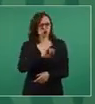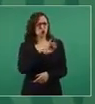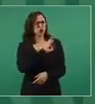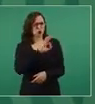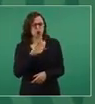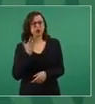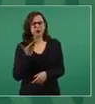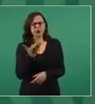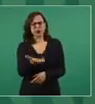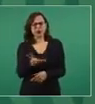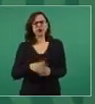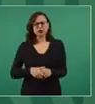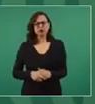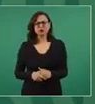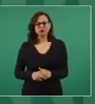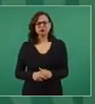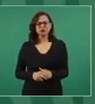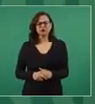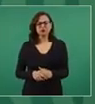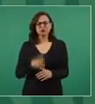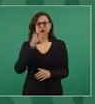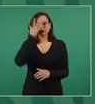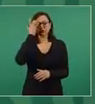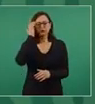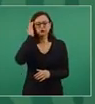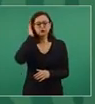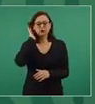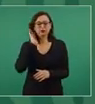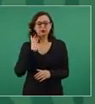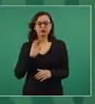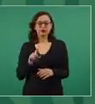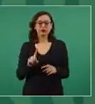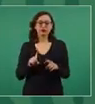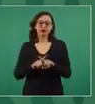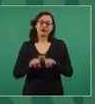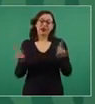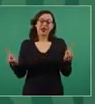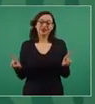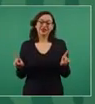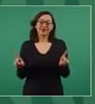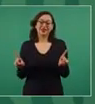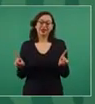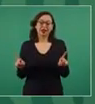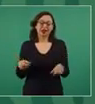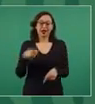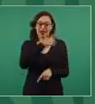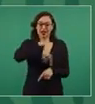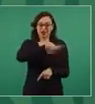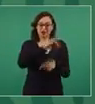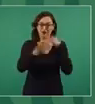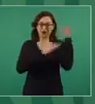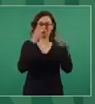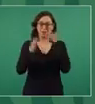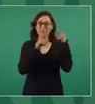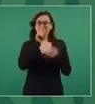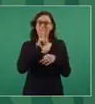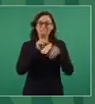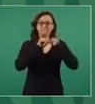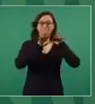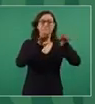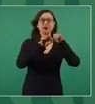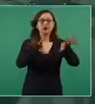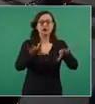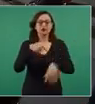no hacer lo que ellos hacen, porque ellos no dan el derecho de